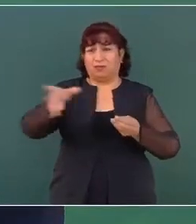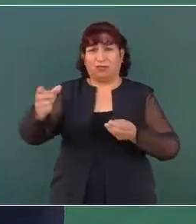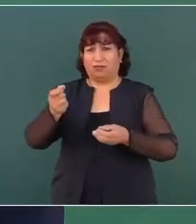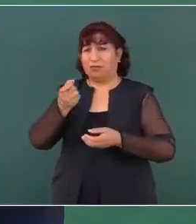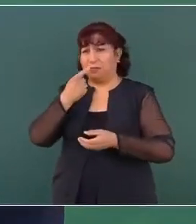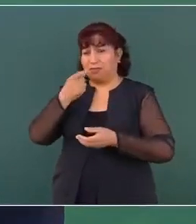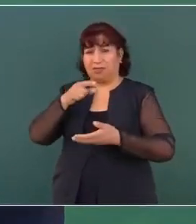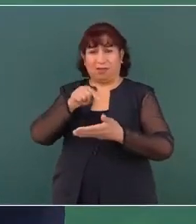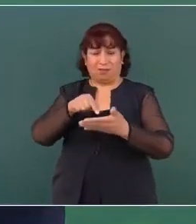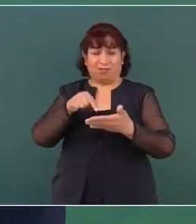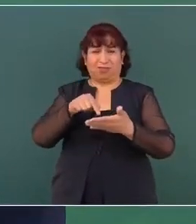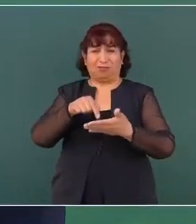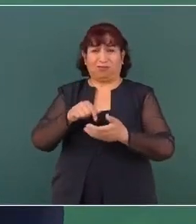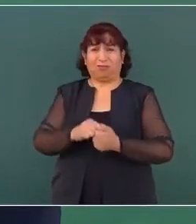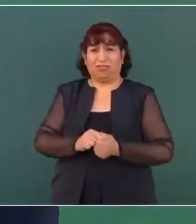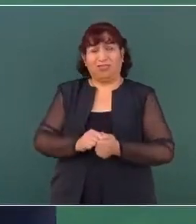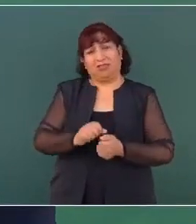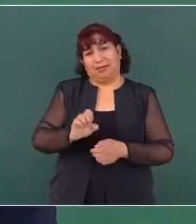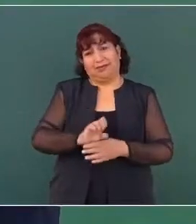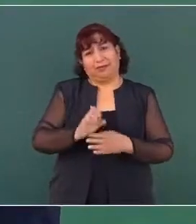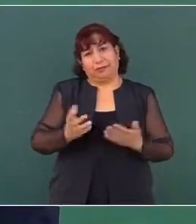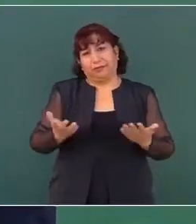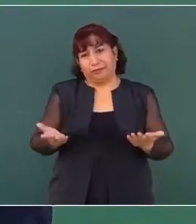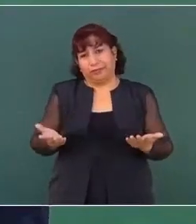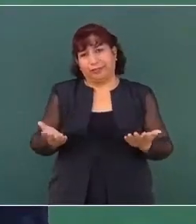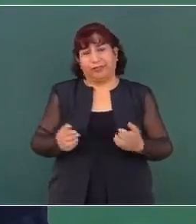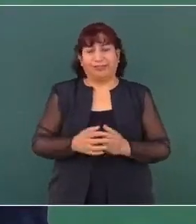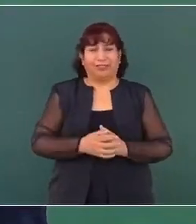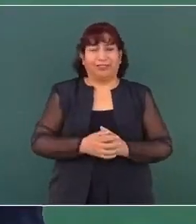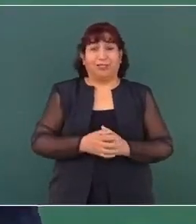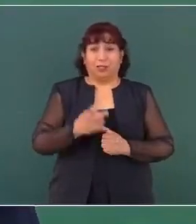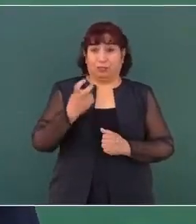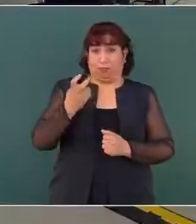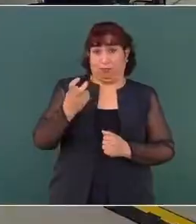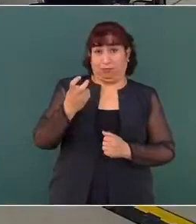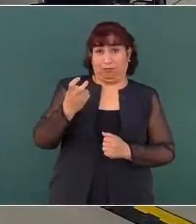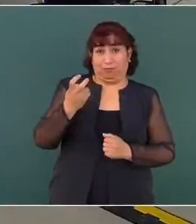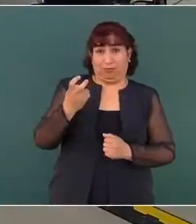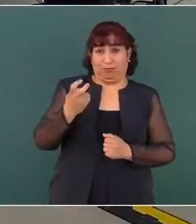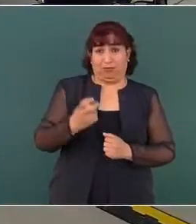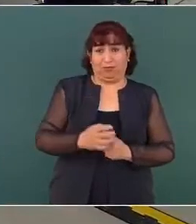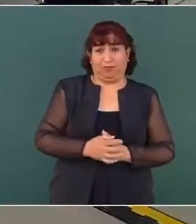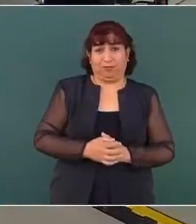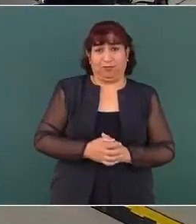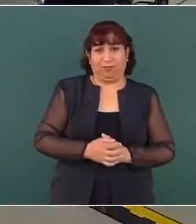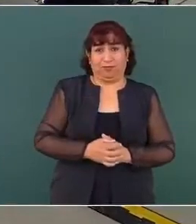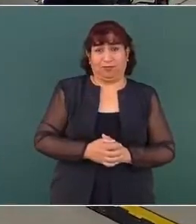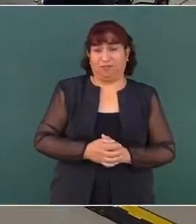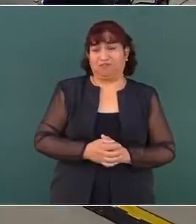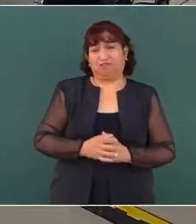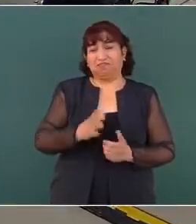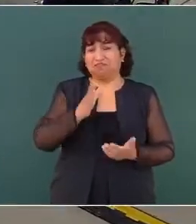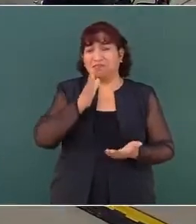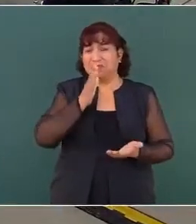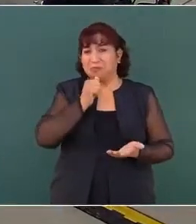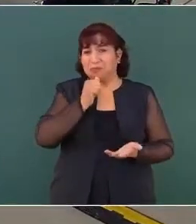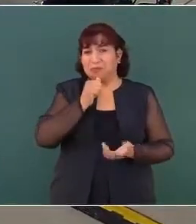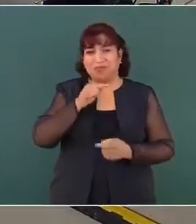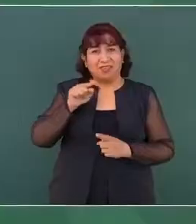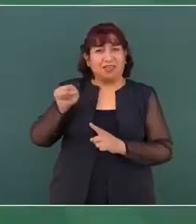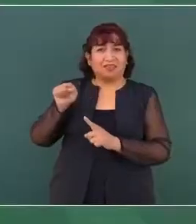medicamentos. Entonces, con esto no podría él,